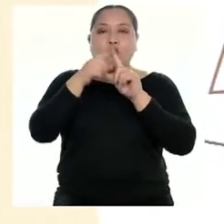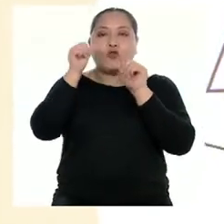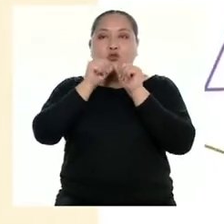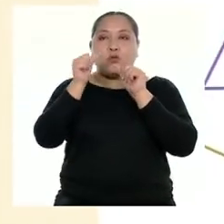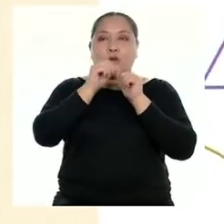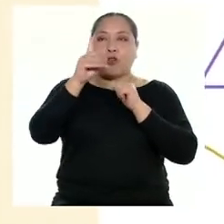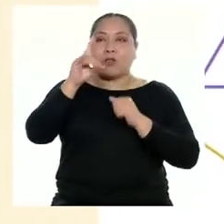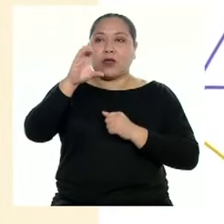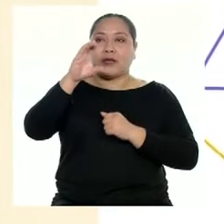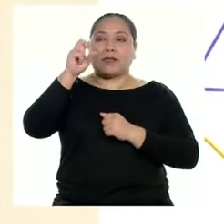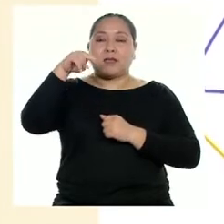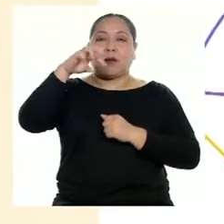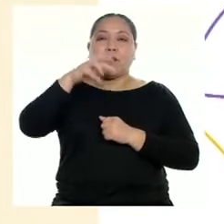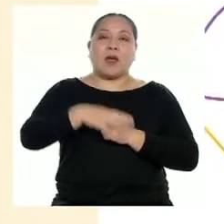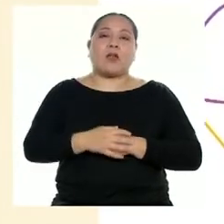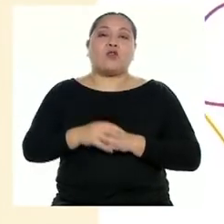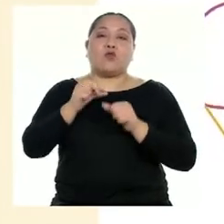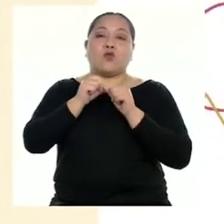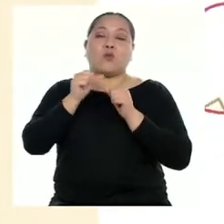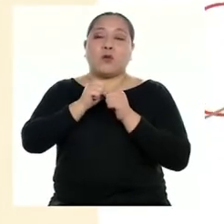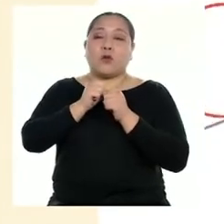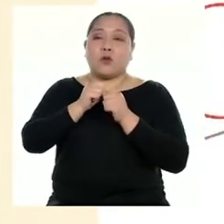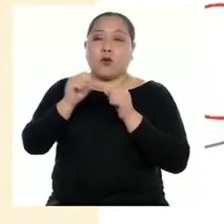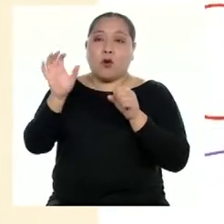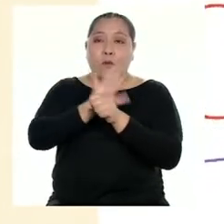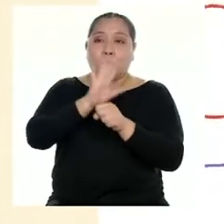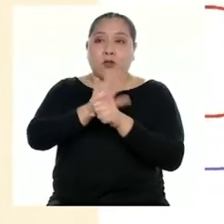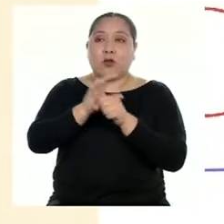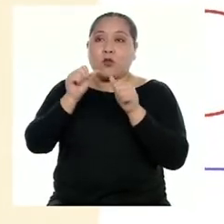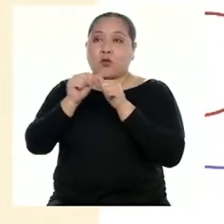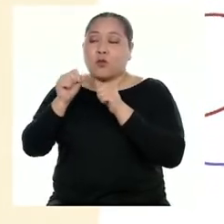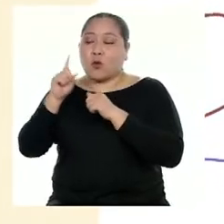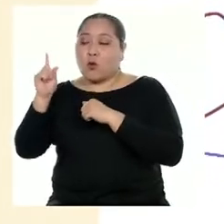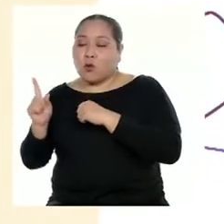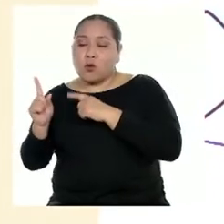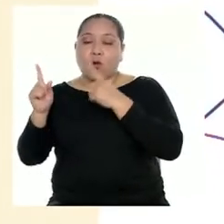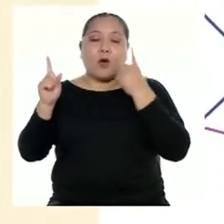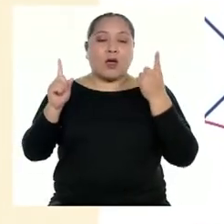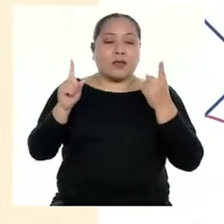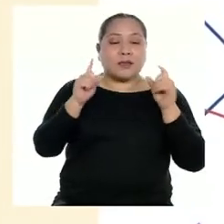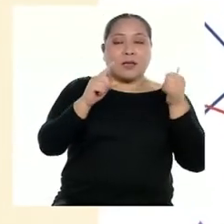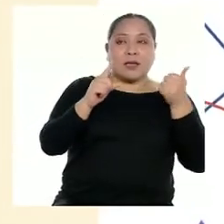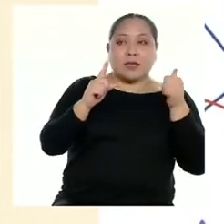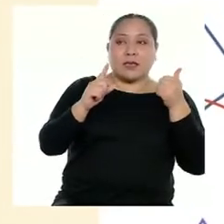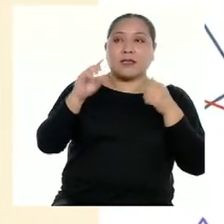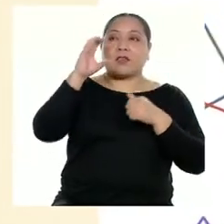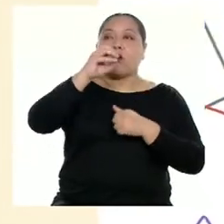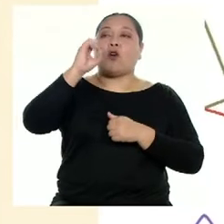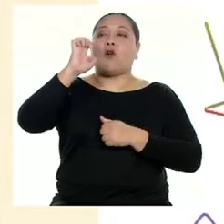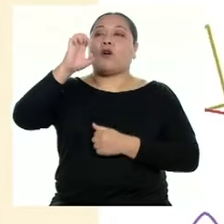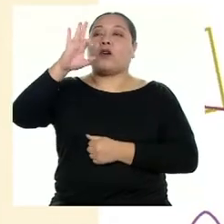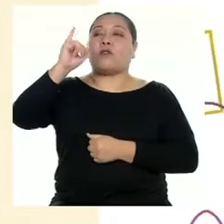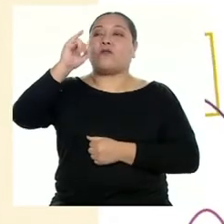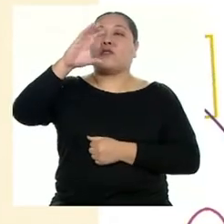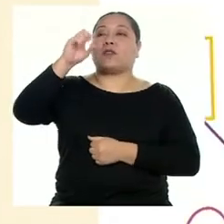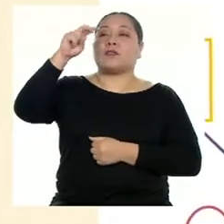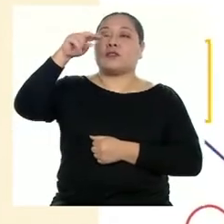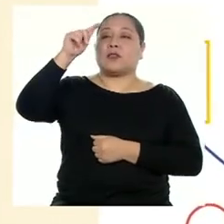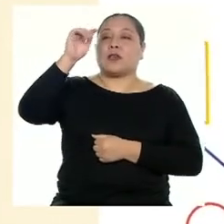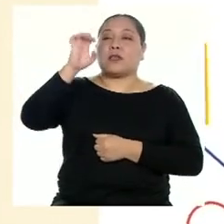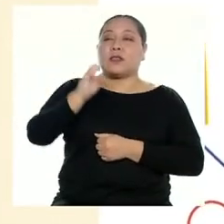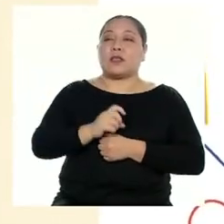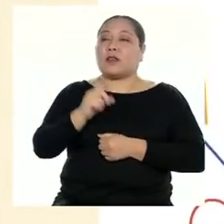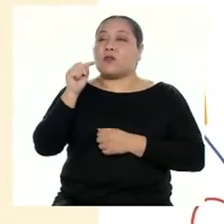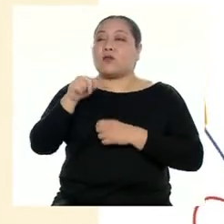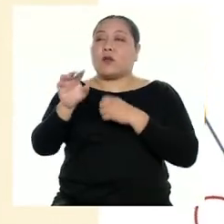cuya parte entera sea un valor entre 1 y 10, llamado coeficiente, por una potencia de